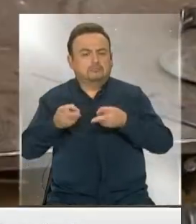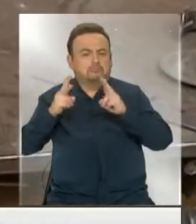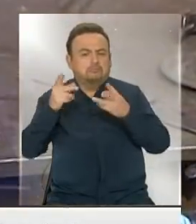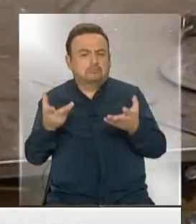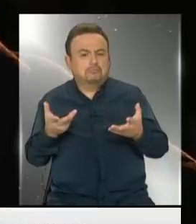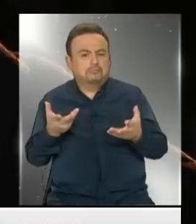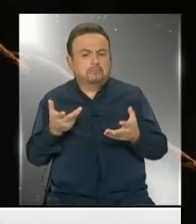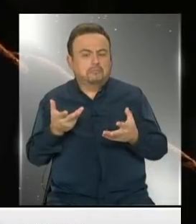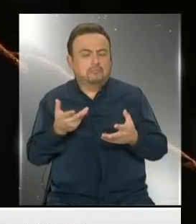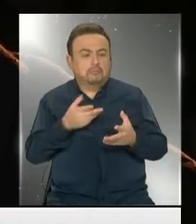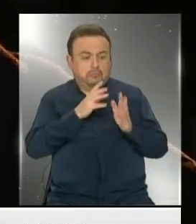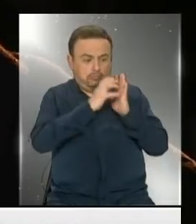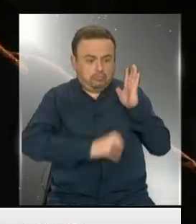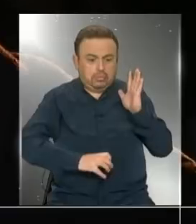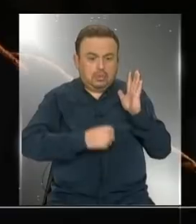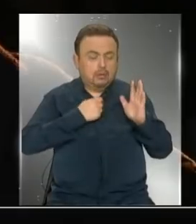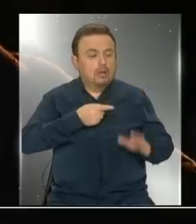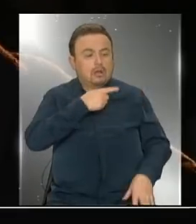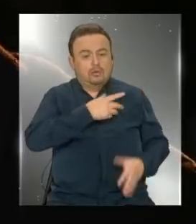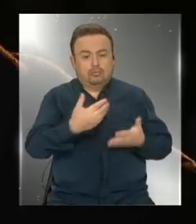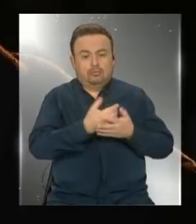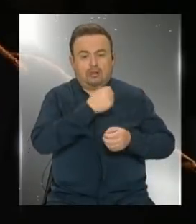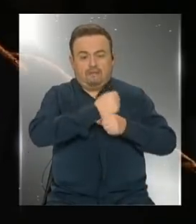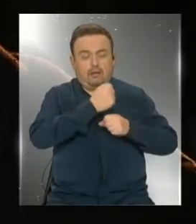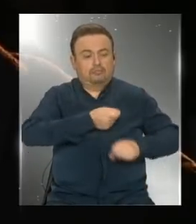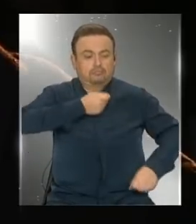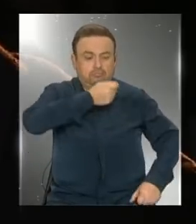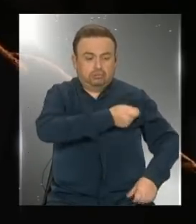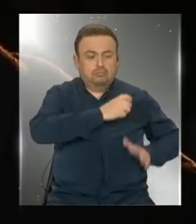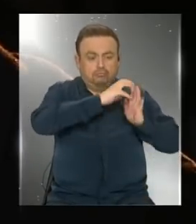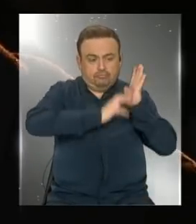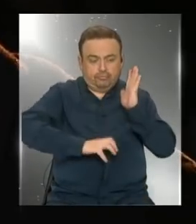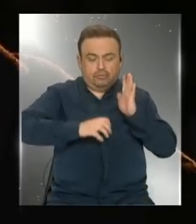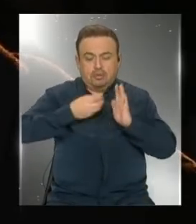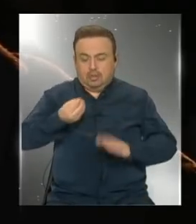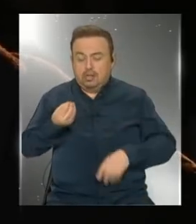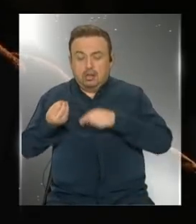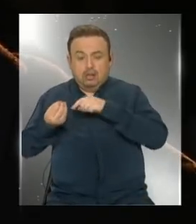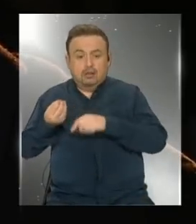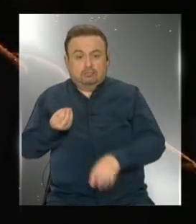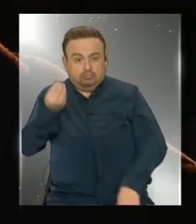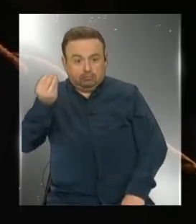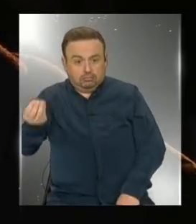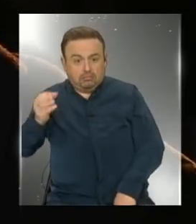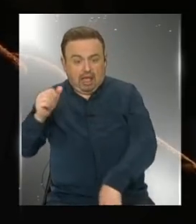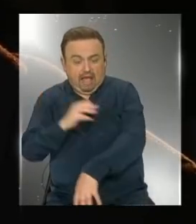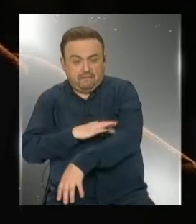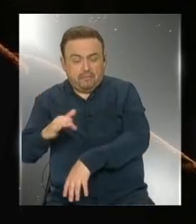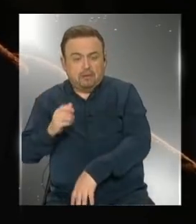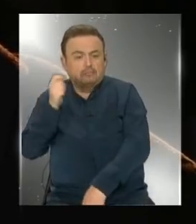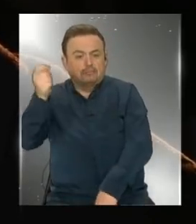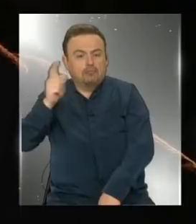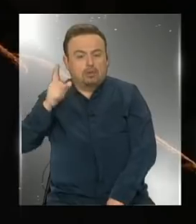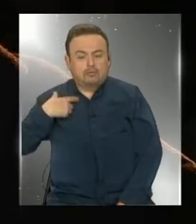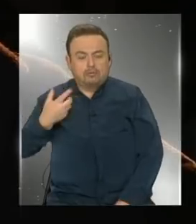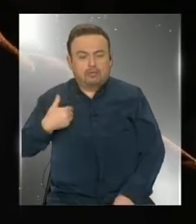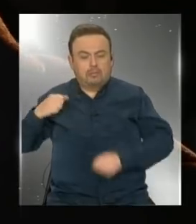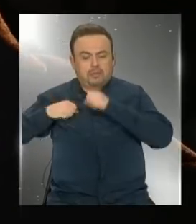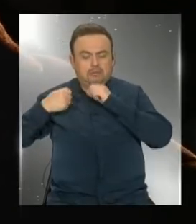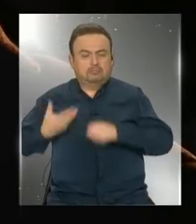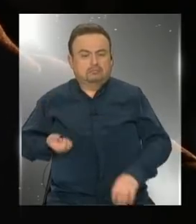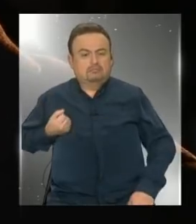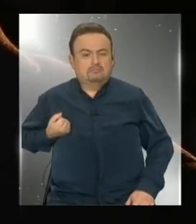que cuando su empleador al trabajador le descuenta de su remuneración, cotización